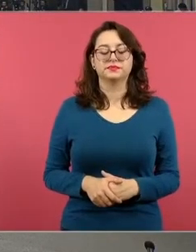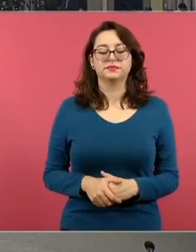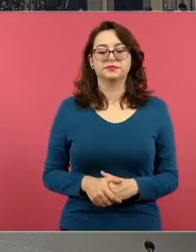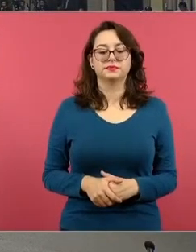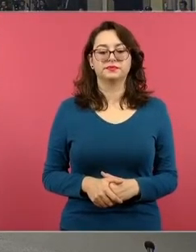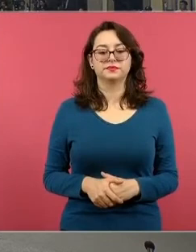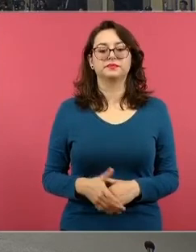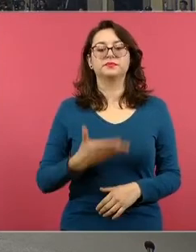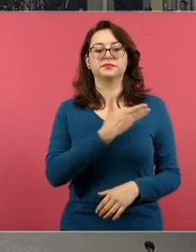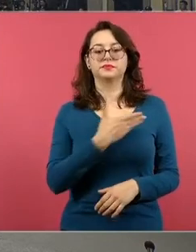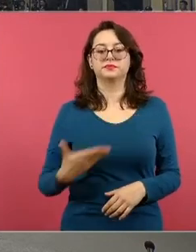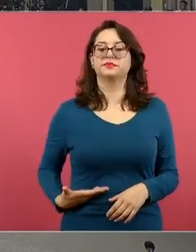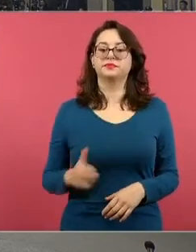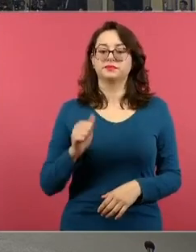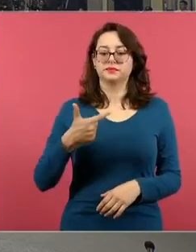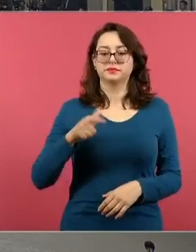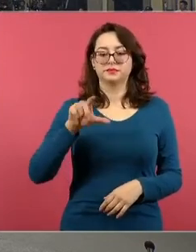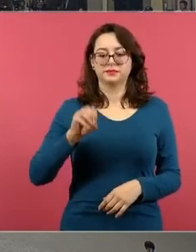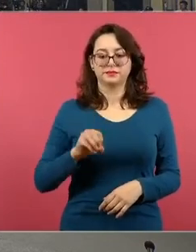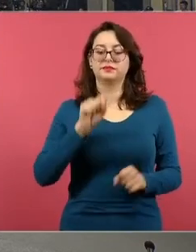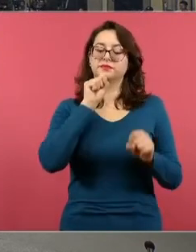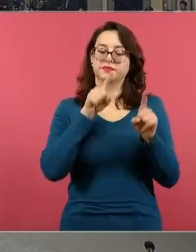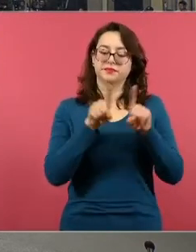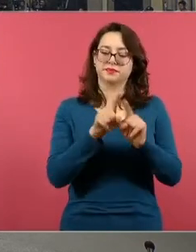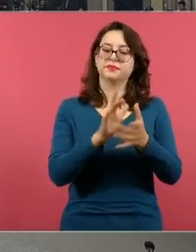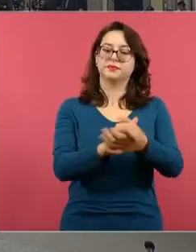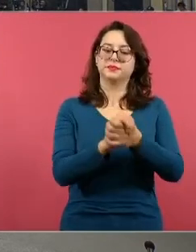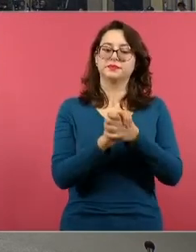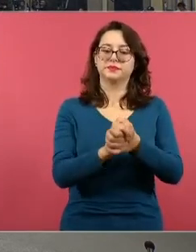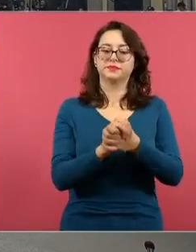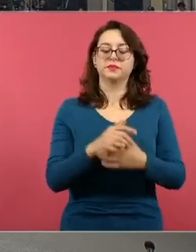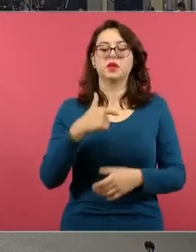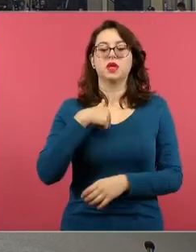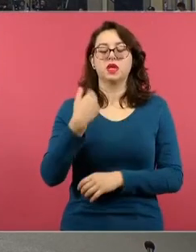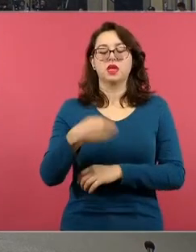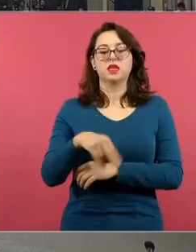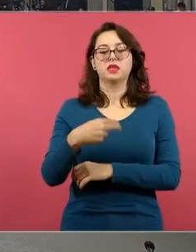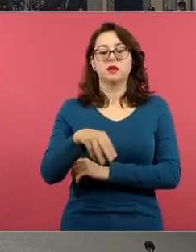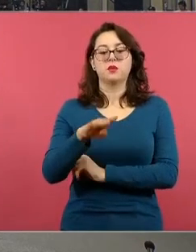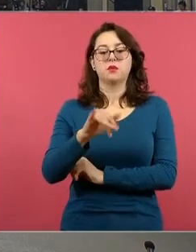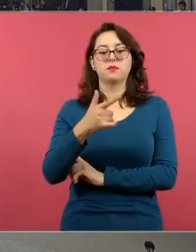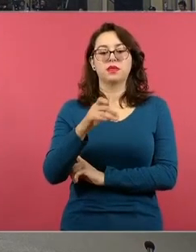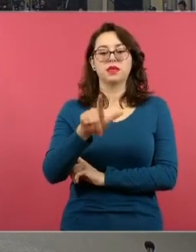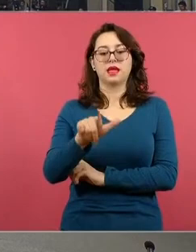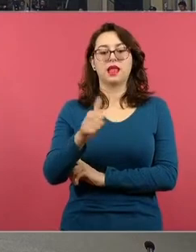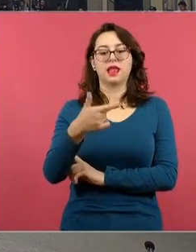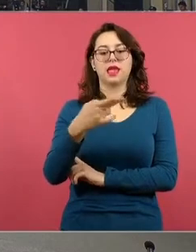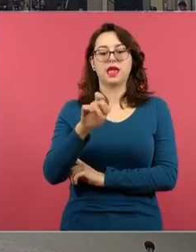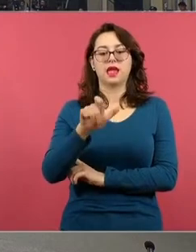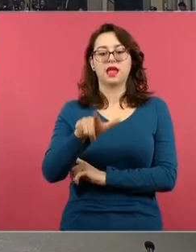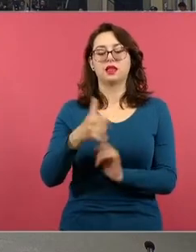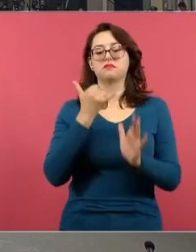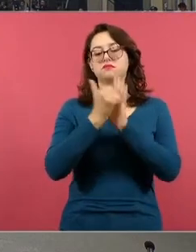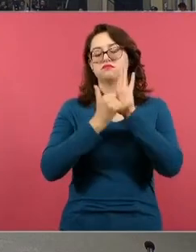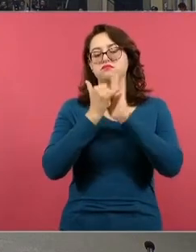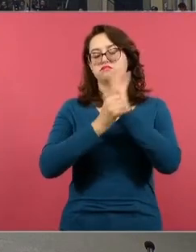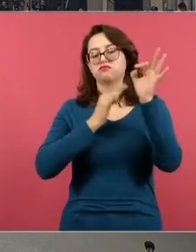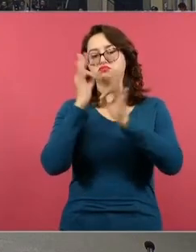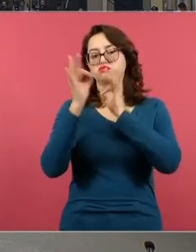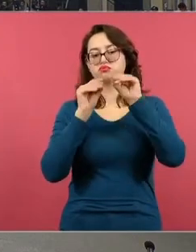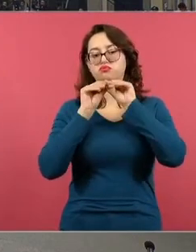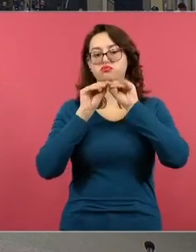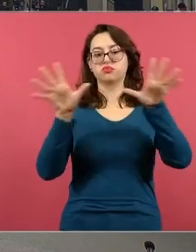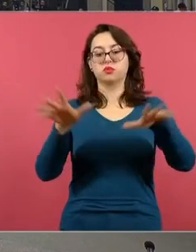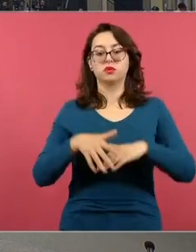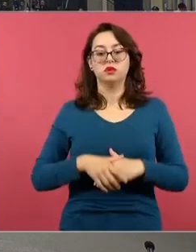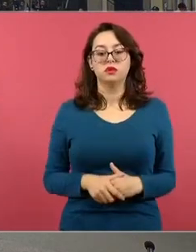saludamos al presidente Andrés Manuel López Obrador me llamo Miguel Ángel Ricardo mi canal es Mickey Noticias en YouTube una pequeña